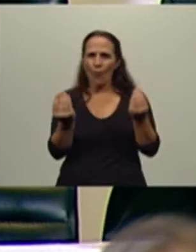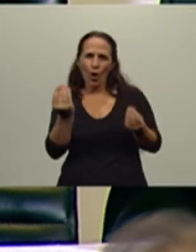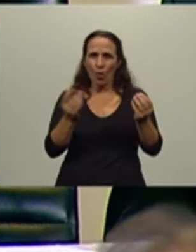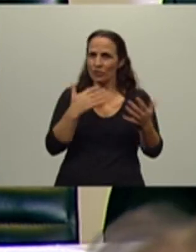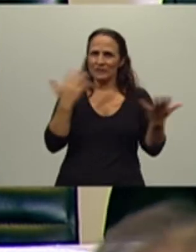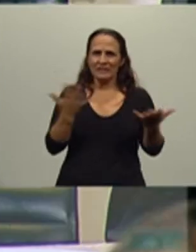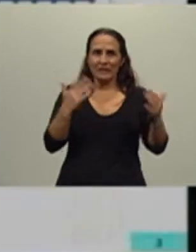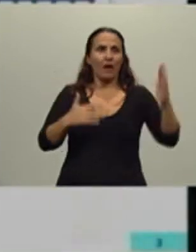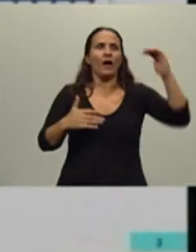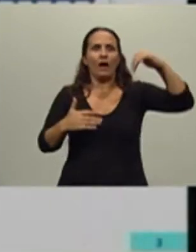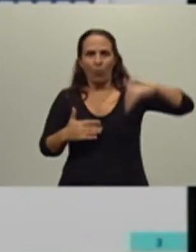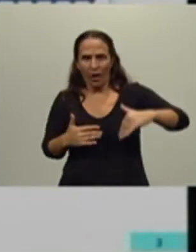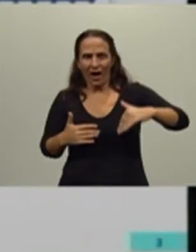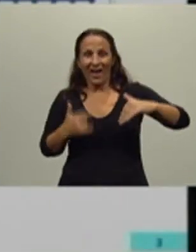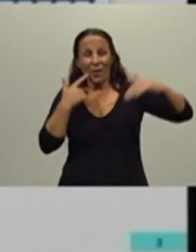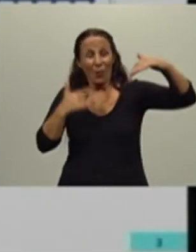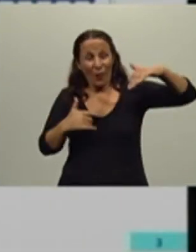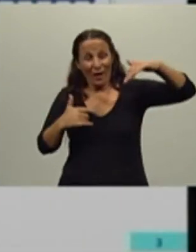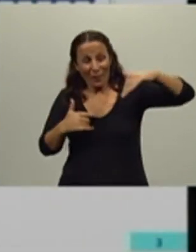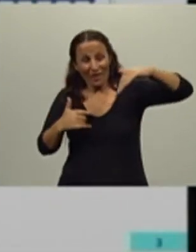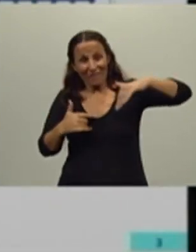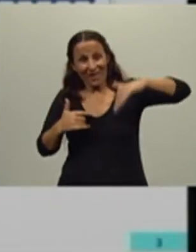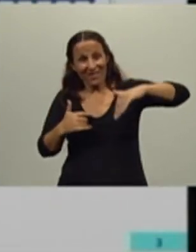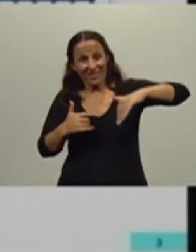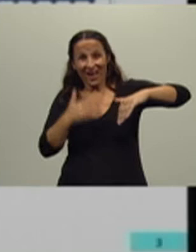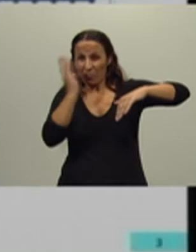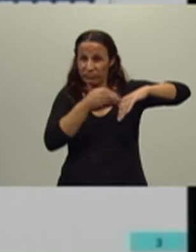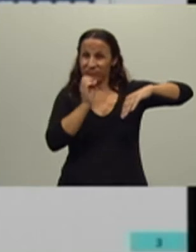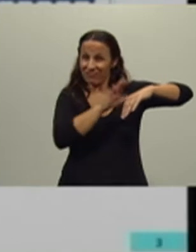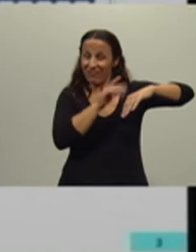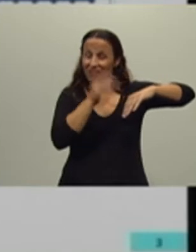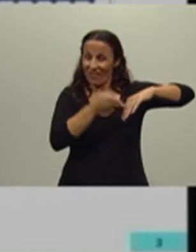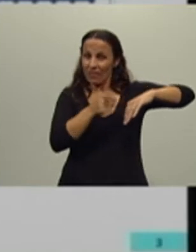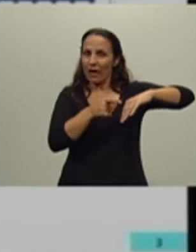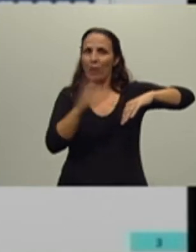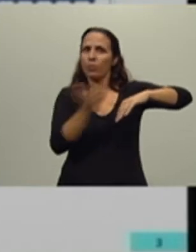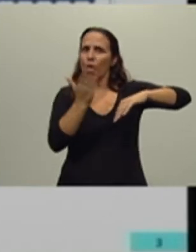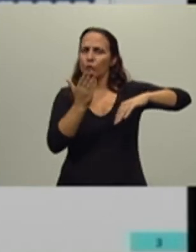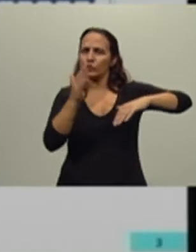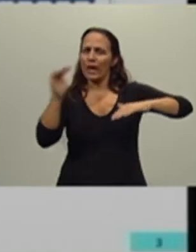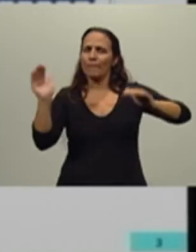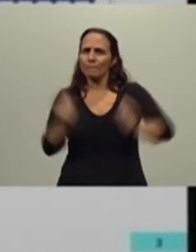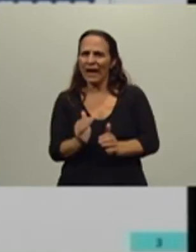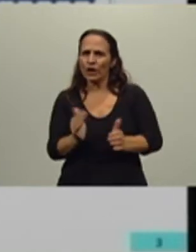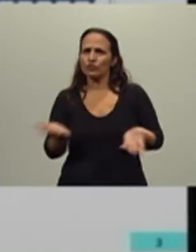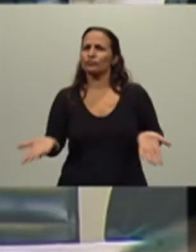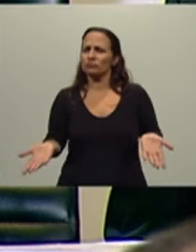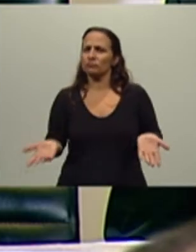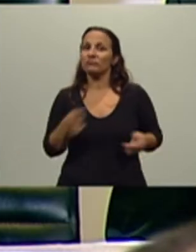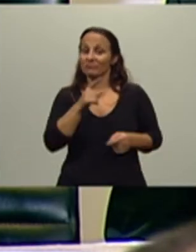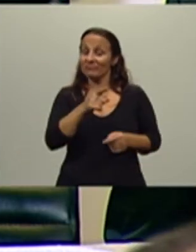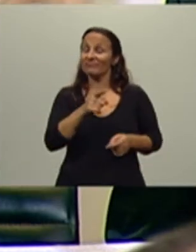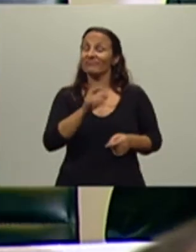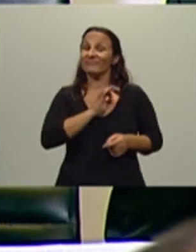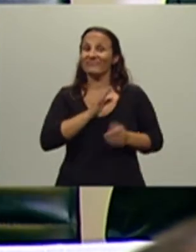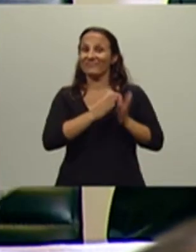bajando y cuanto más baja era la retención, menor era la producción. Pasamos luego a la década de